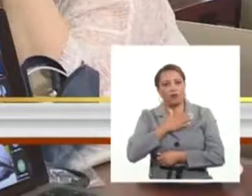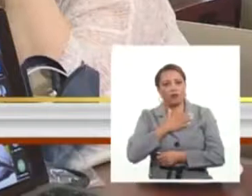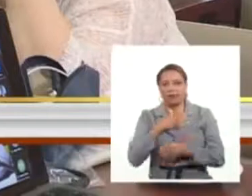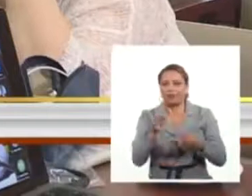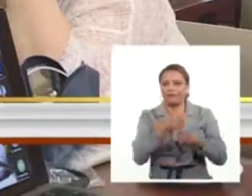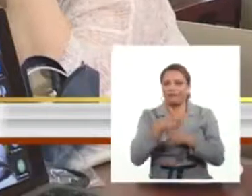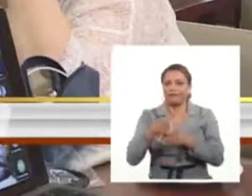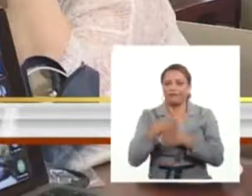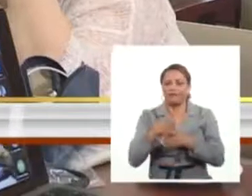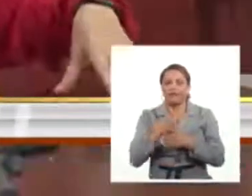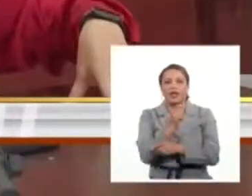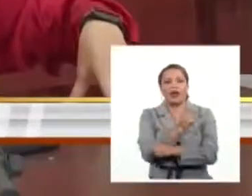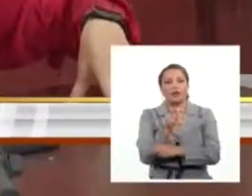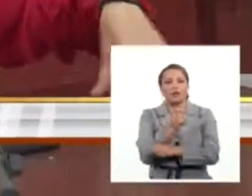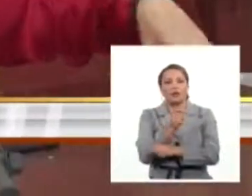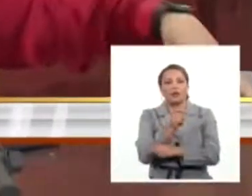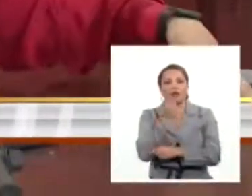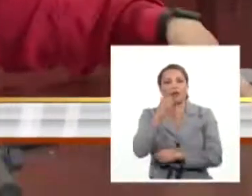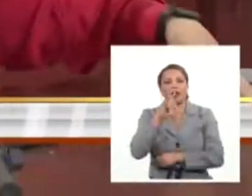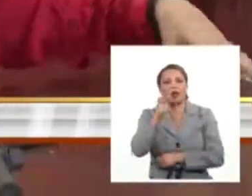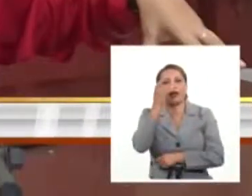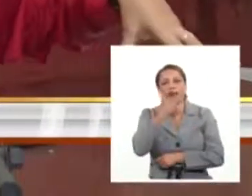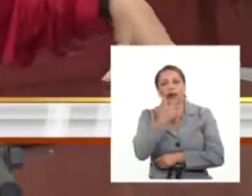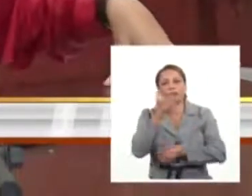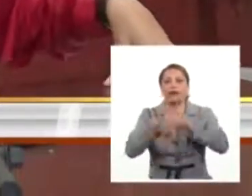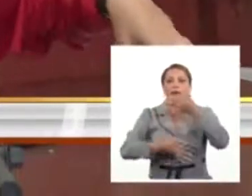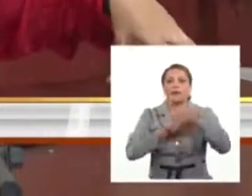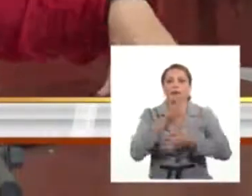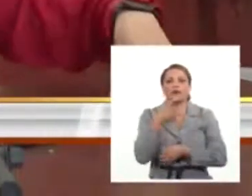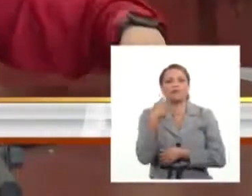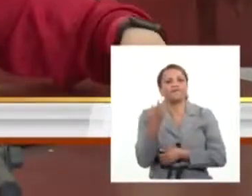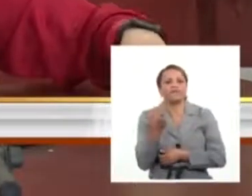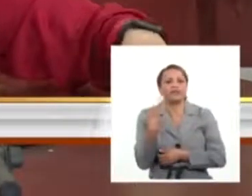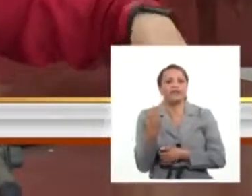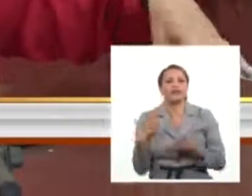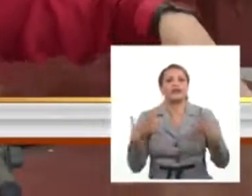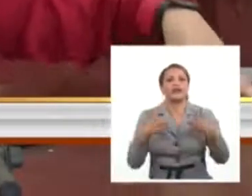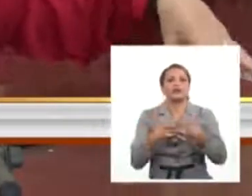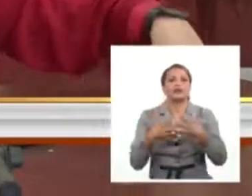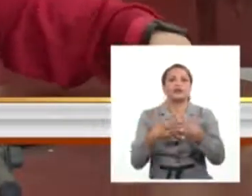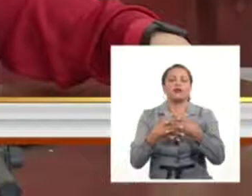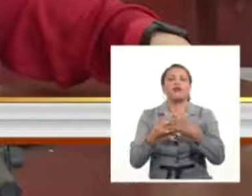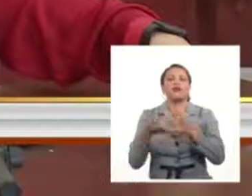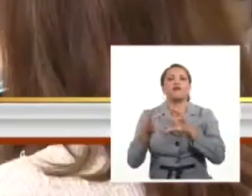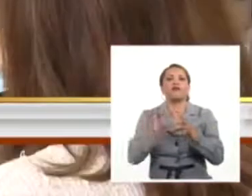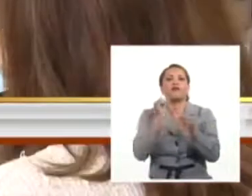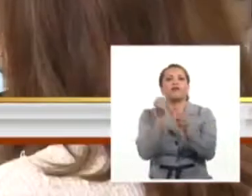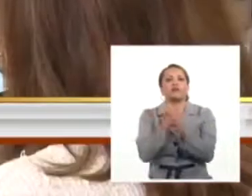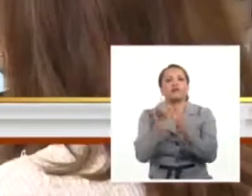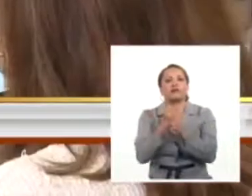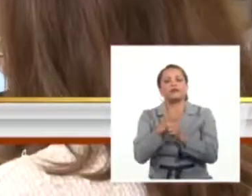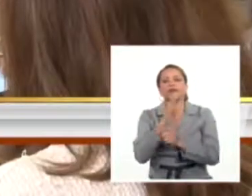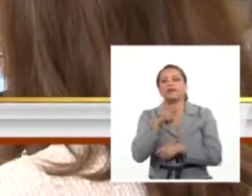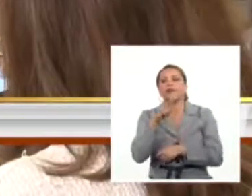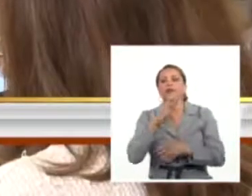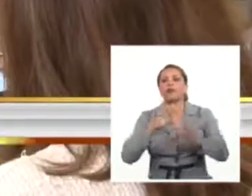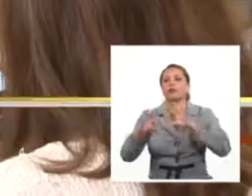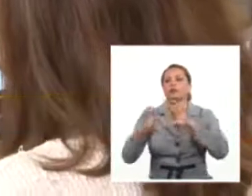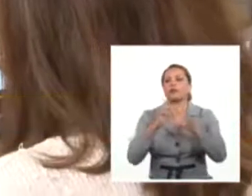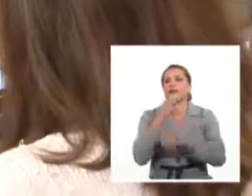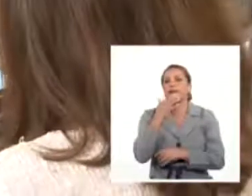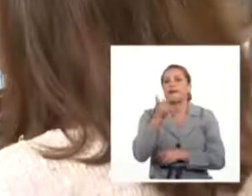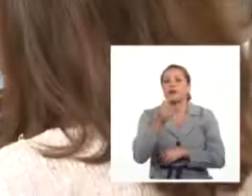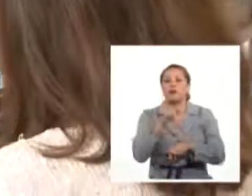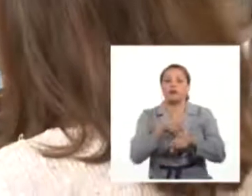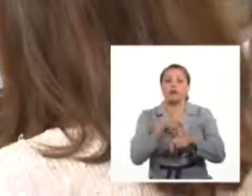profesora Ana Teresa Badía, quien dialogó sobre la necesidad de establecer un diseño de estrategias en la gestión de la comunicación en